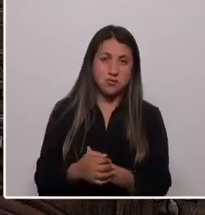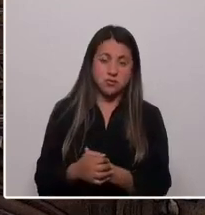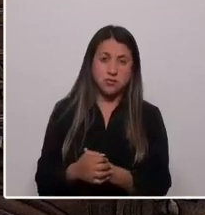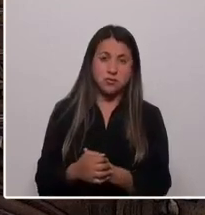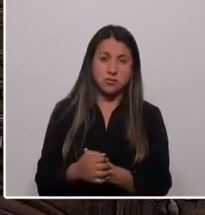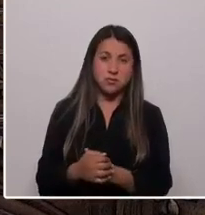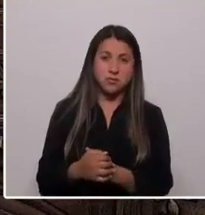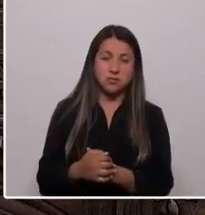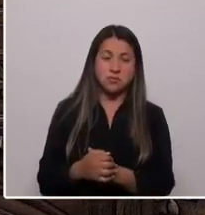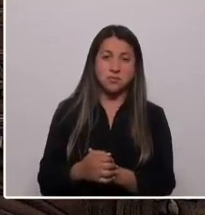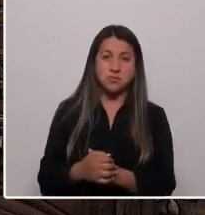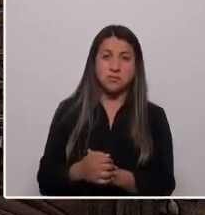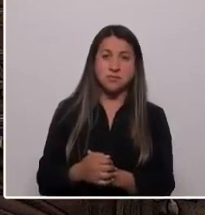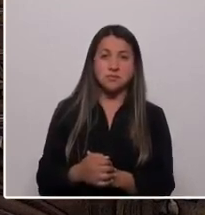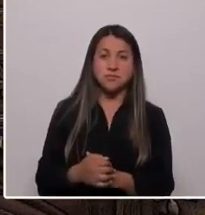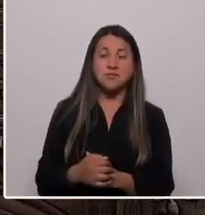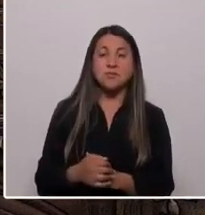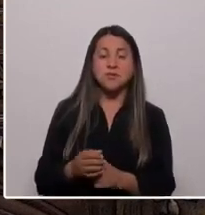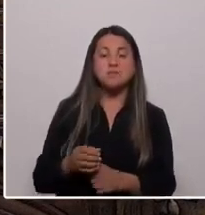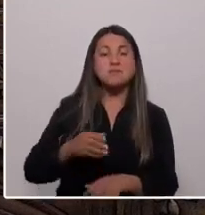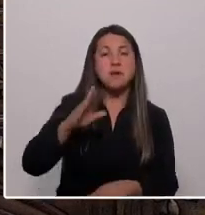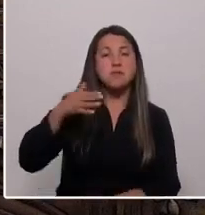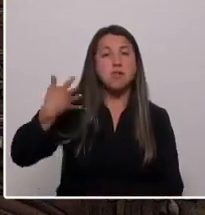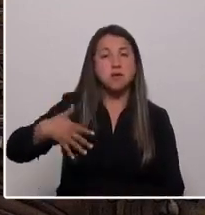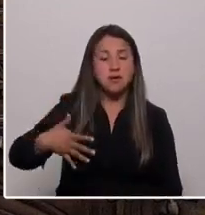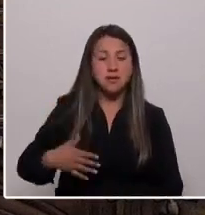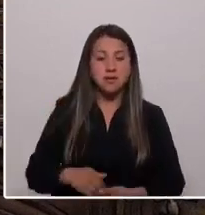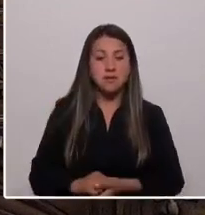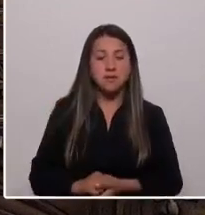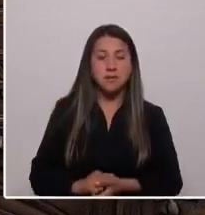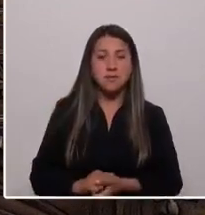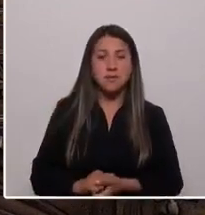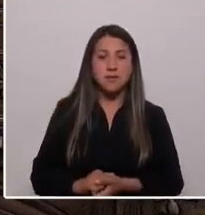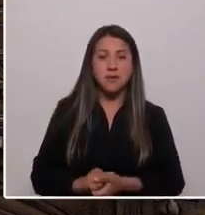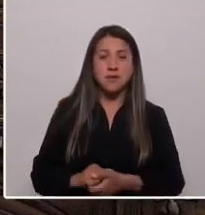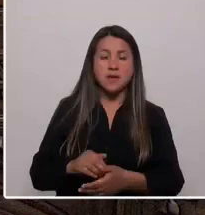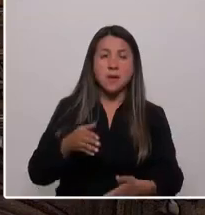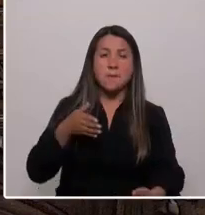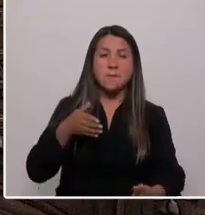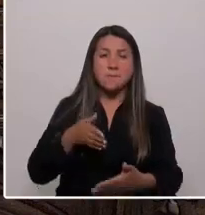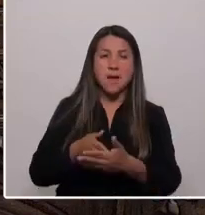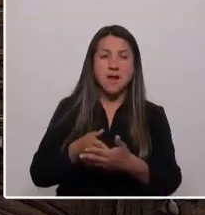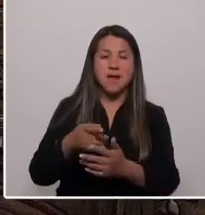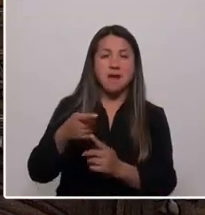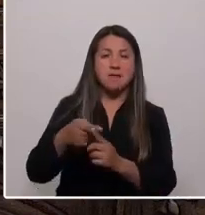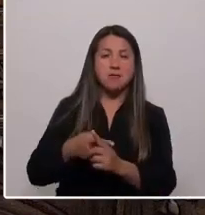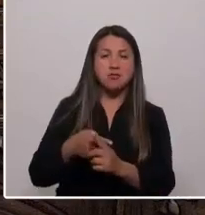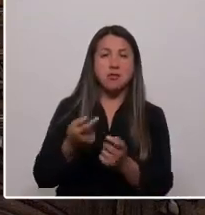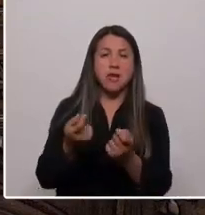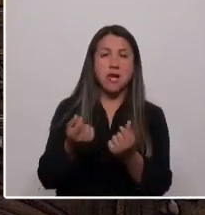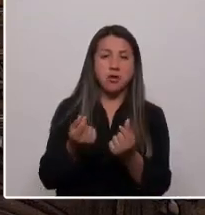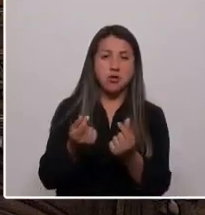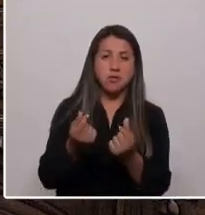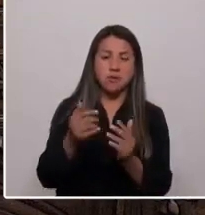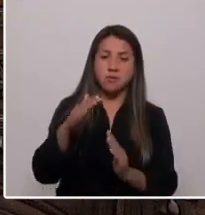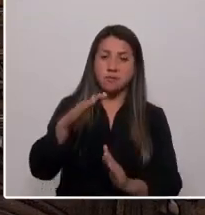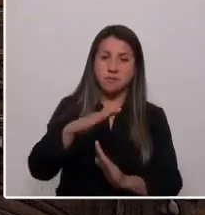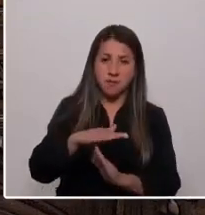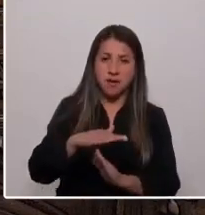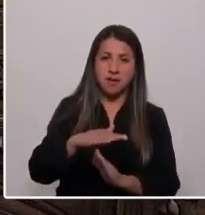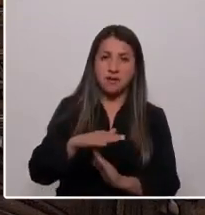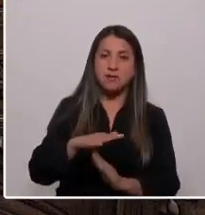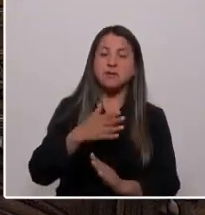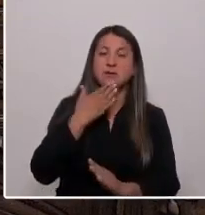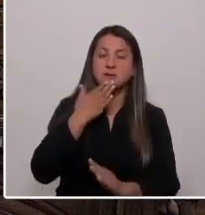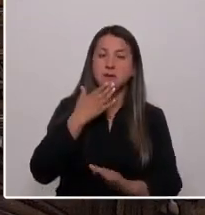y, fundamental, un freno definitivo a los abusos económicos y a la corrupción que está